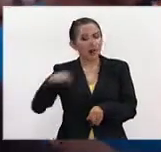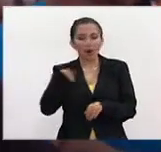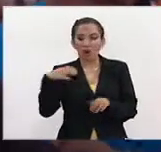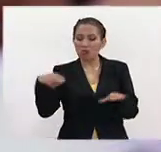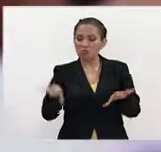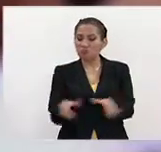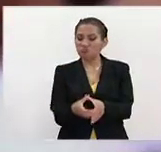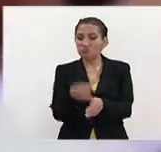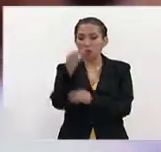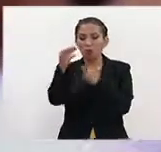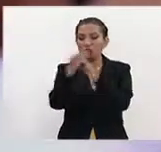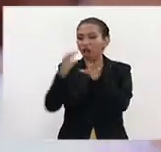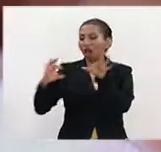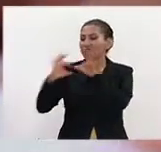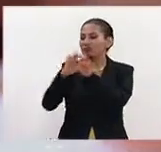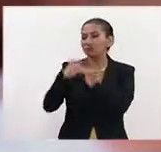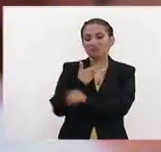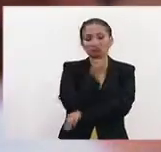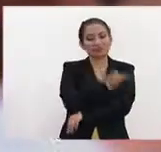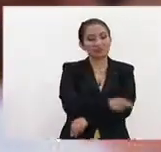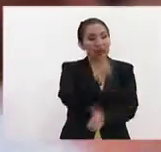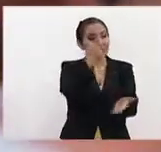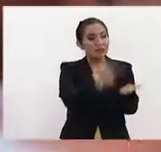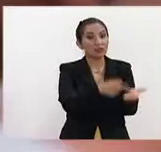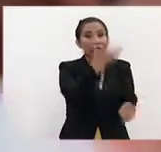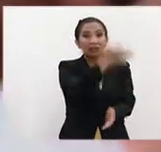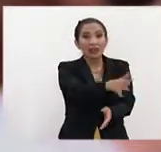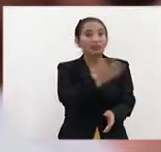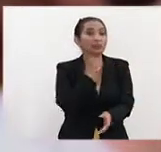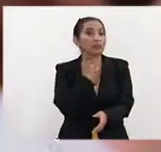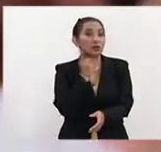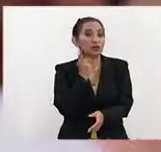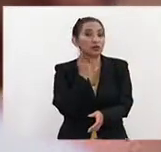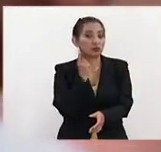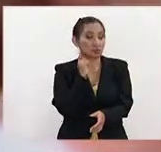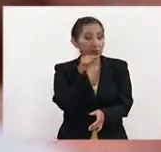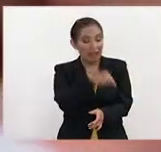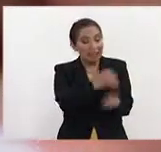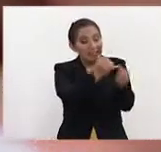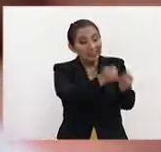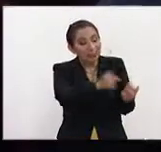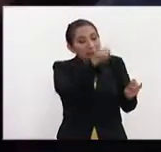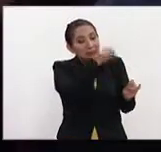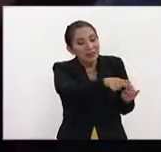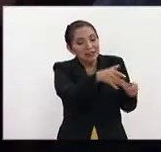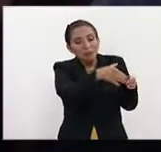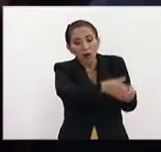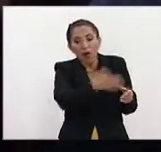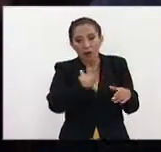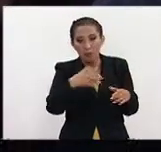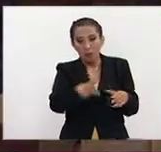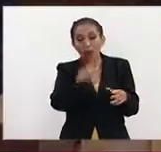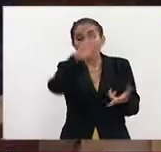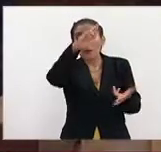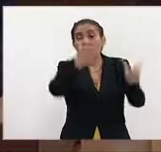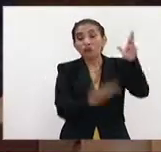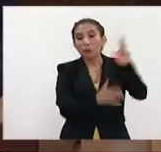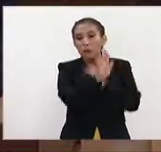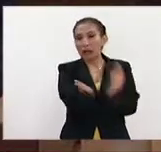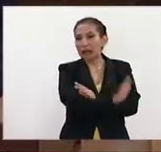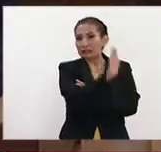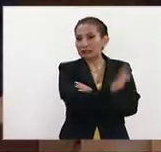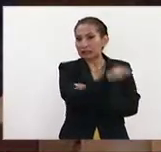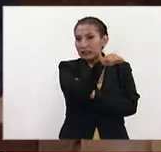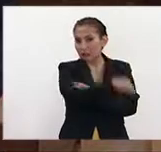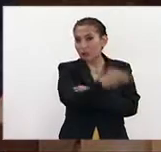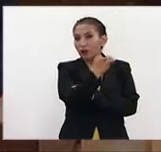Antiglobalización, que tiene diez diputados en el Parlamento. Es decir, consigue la independencia como el inicio de un proceso revolucionario. Después